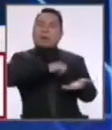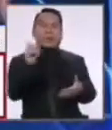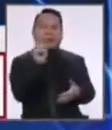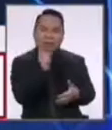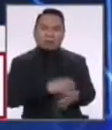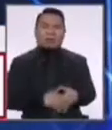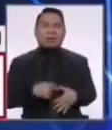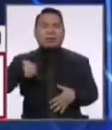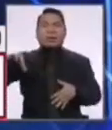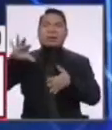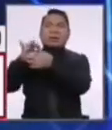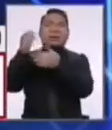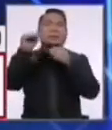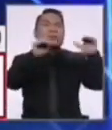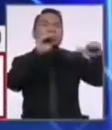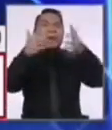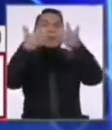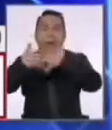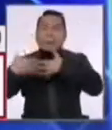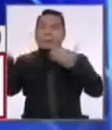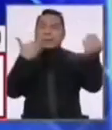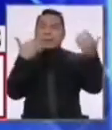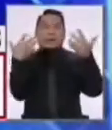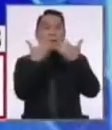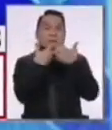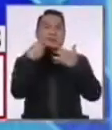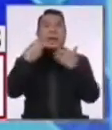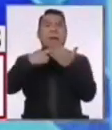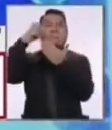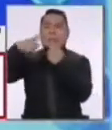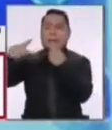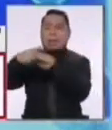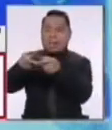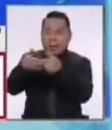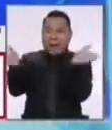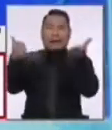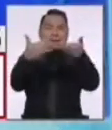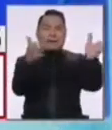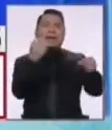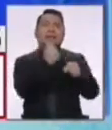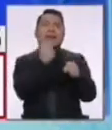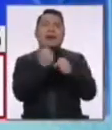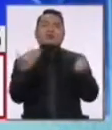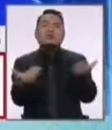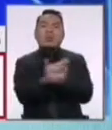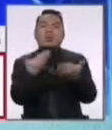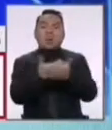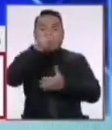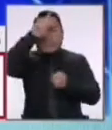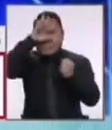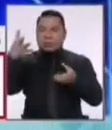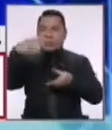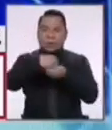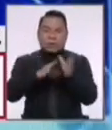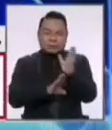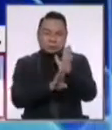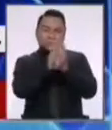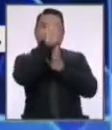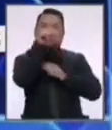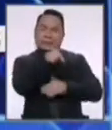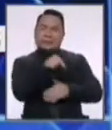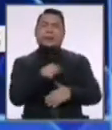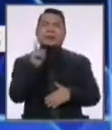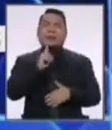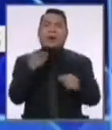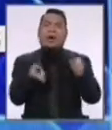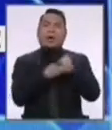articular es traer inversión es destrabar proyectos en todo el Perú es generar trabajo para los peruanos. Esa es la manera en vamos a salir adelante. No ir